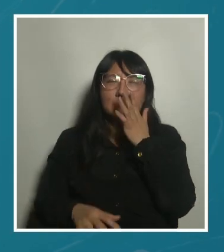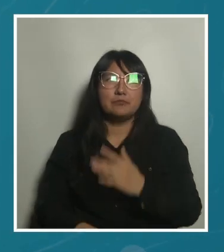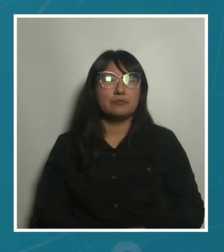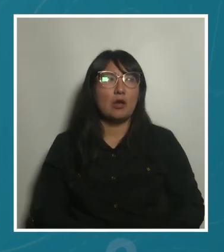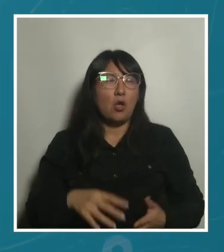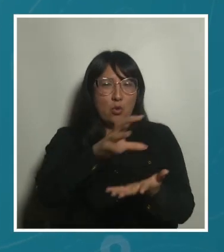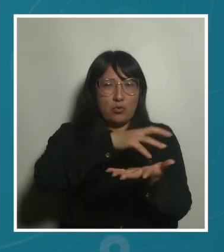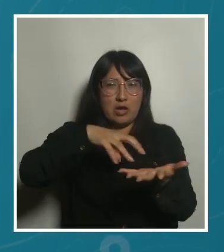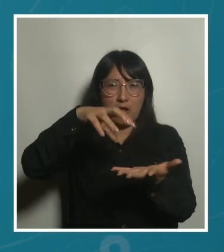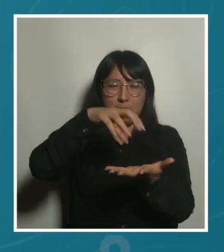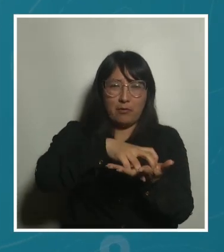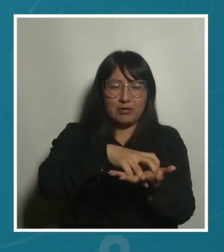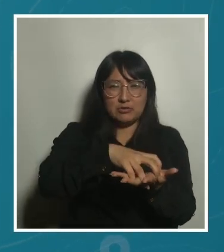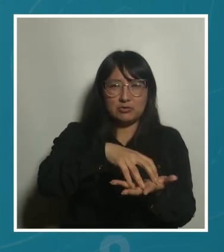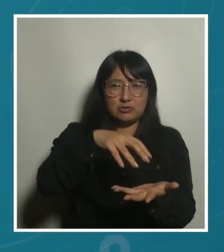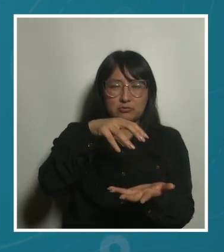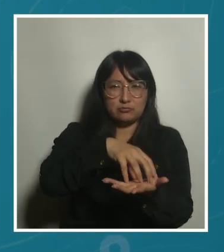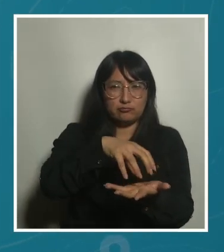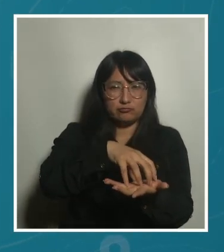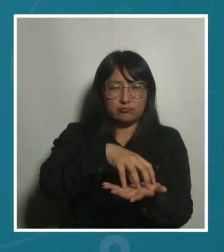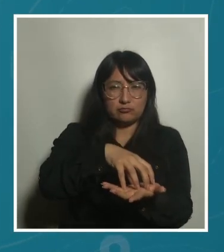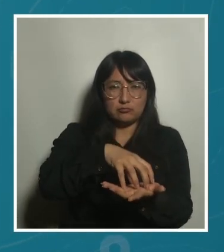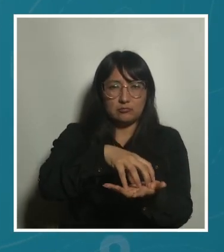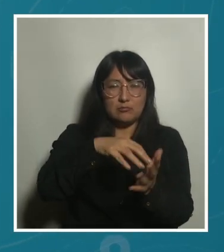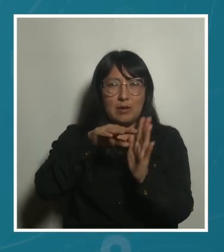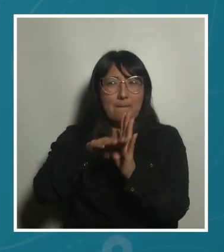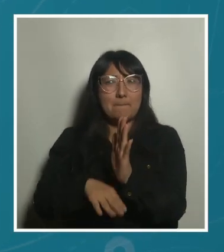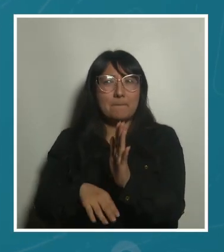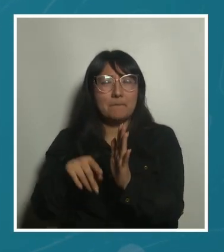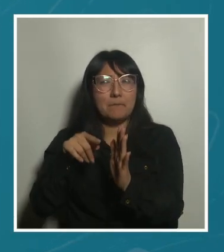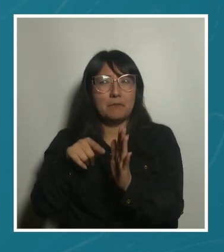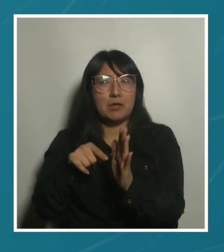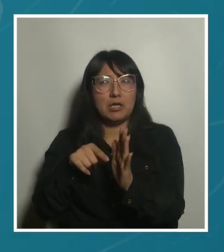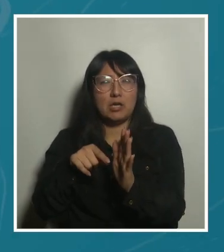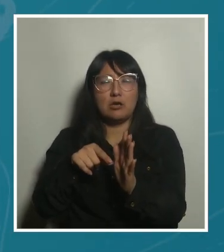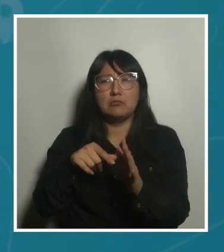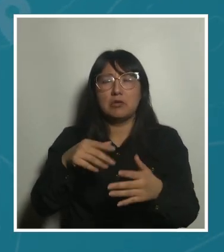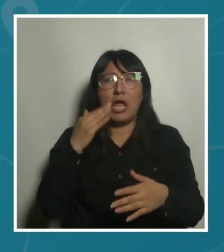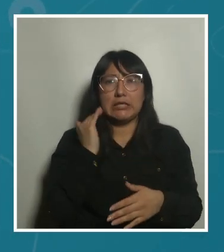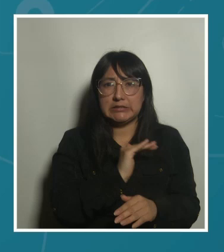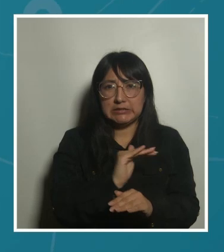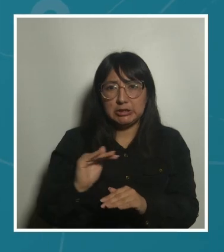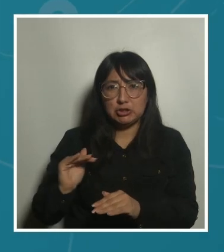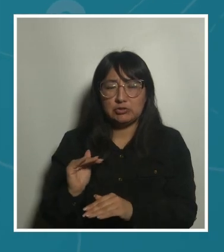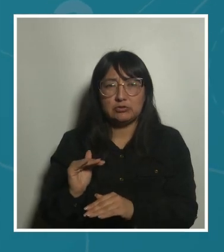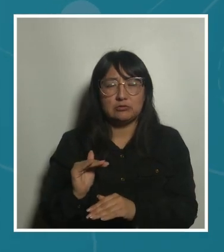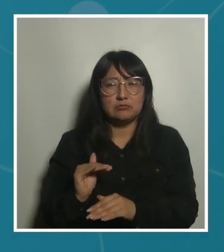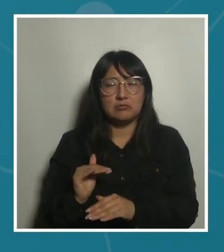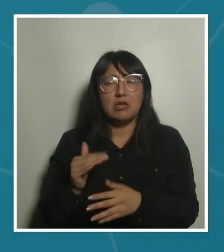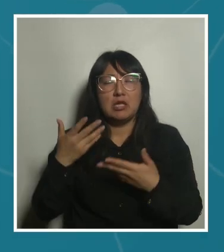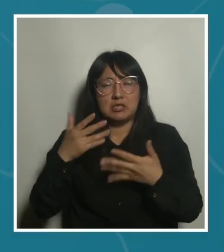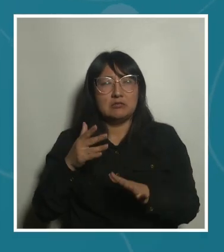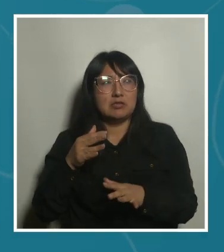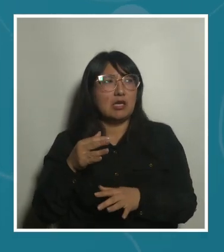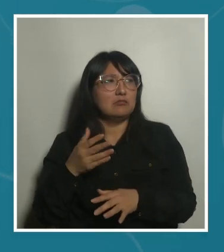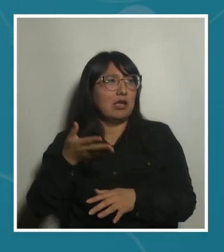población con cada vez menos criaturas. Creo que comentábamos antes el